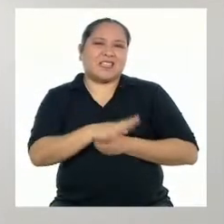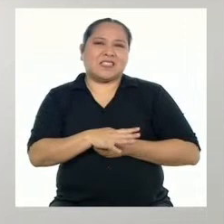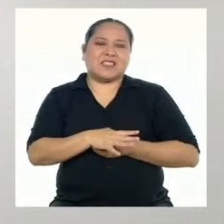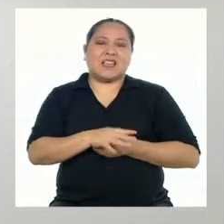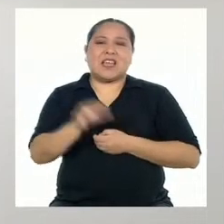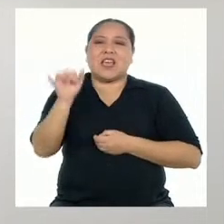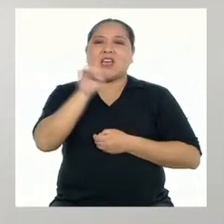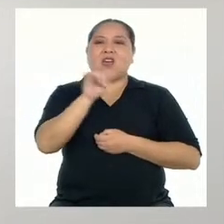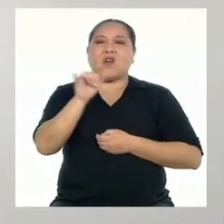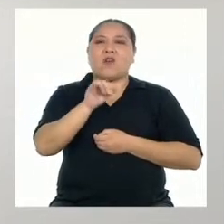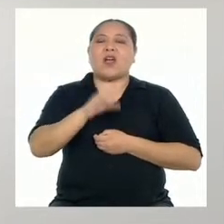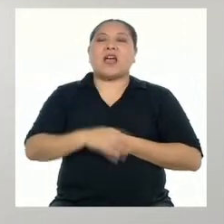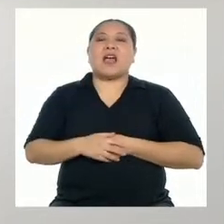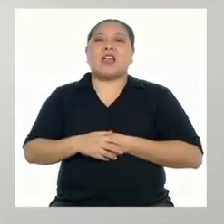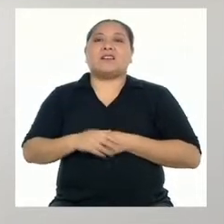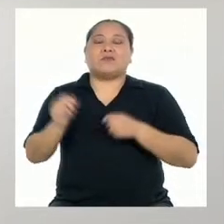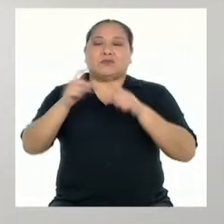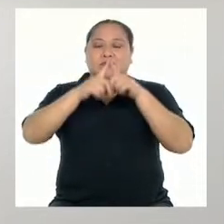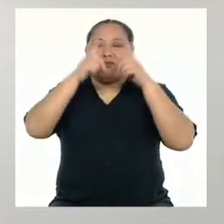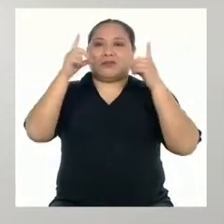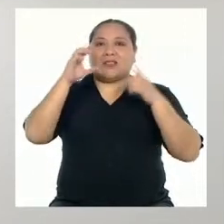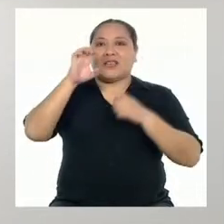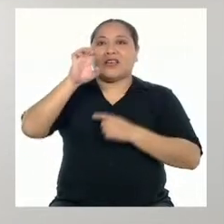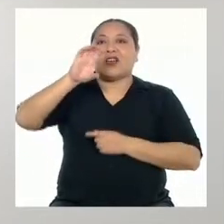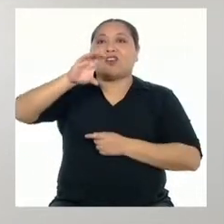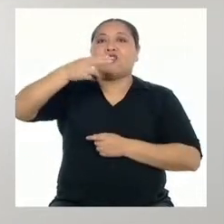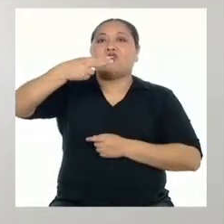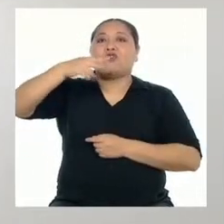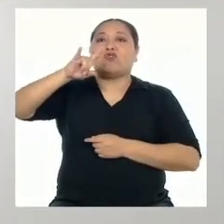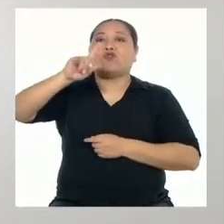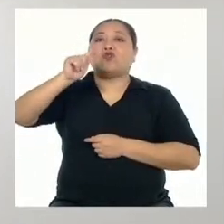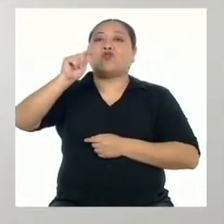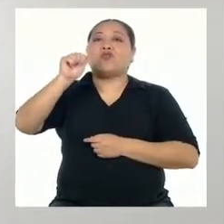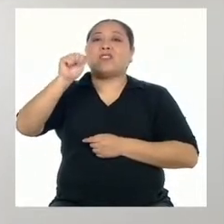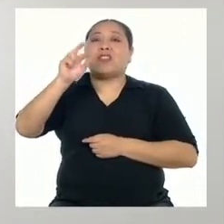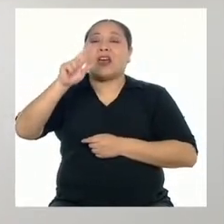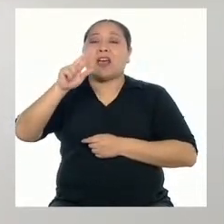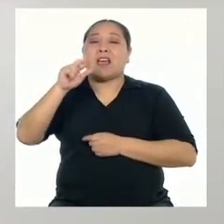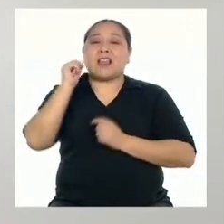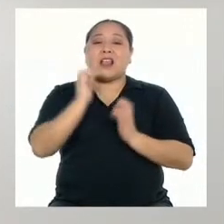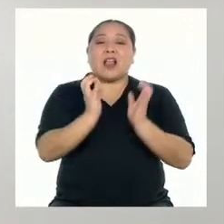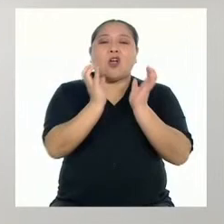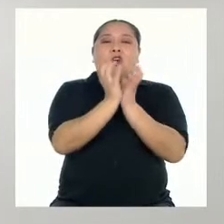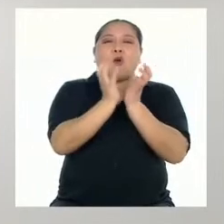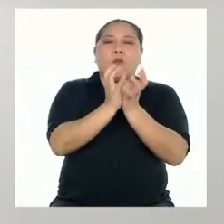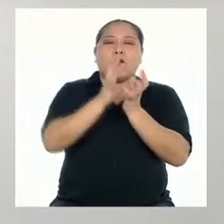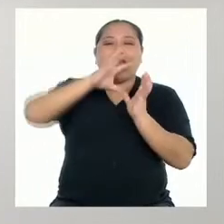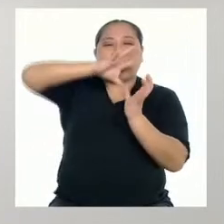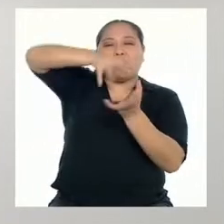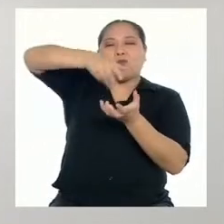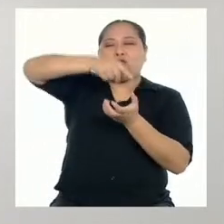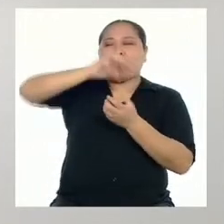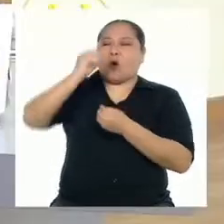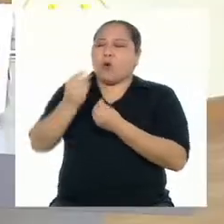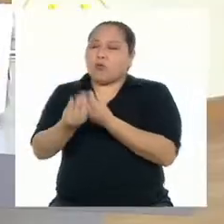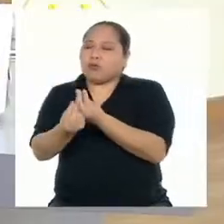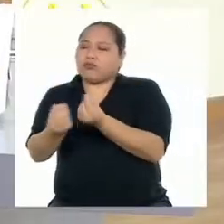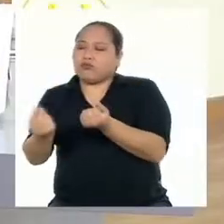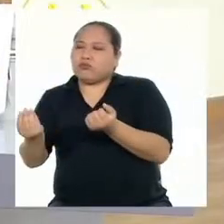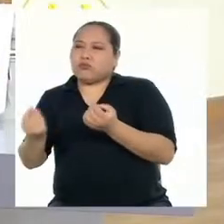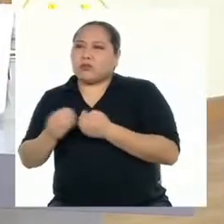exuberancia de chutar en la delirante copa del mundo que en el más árido pedregal?